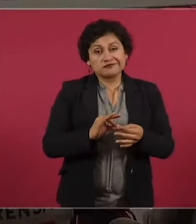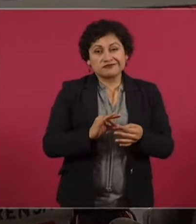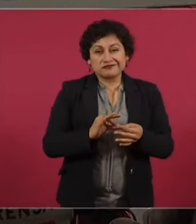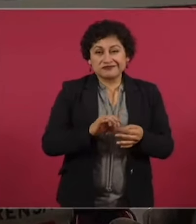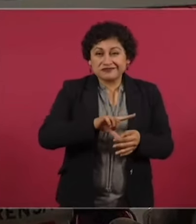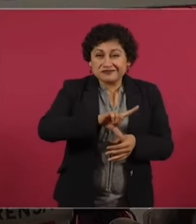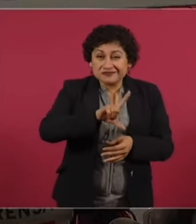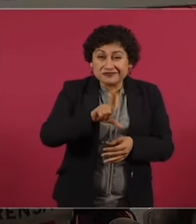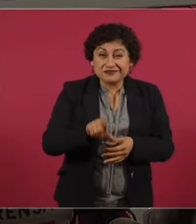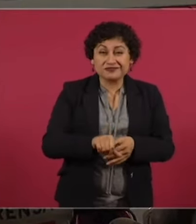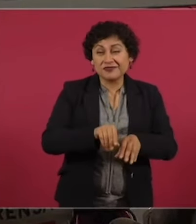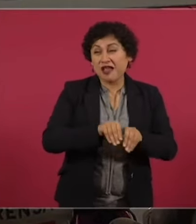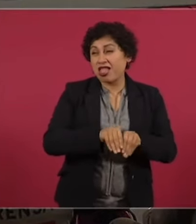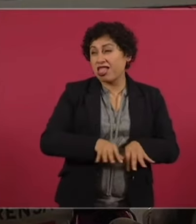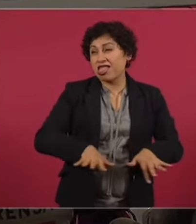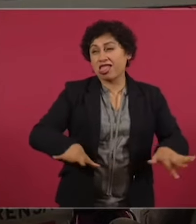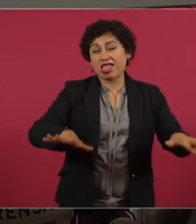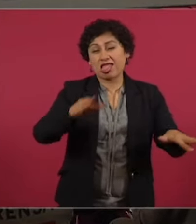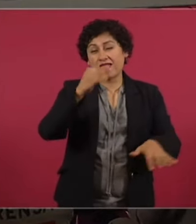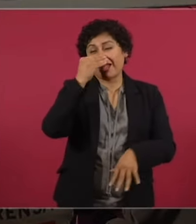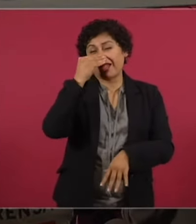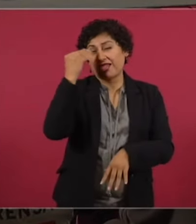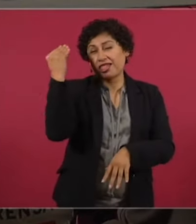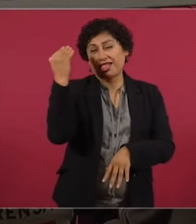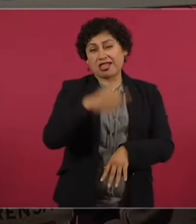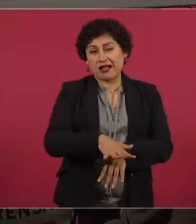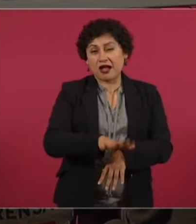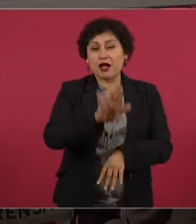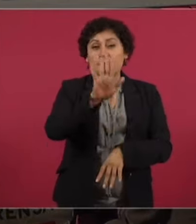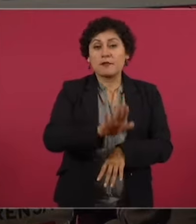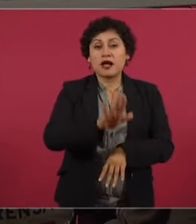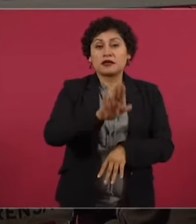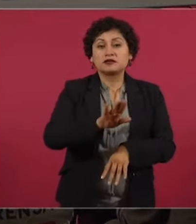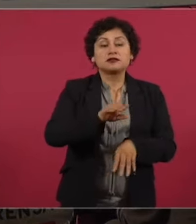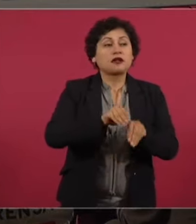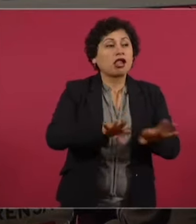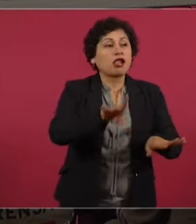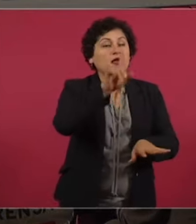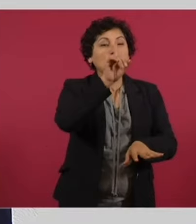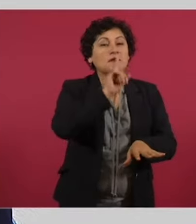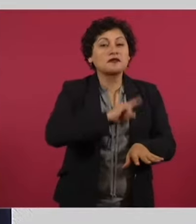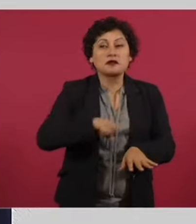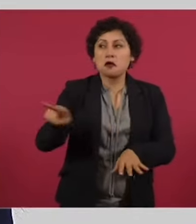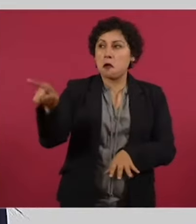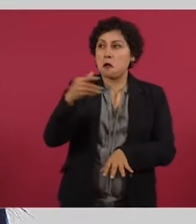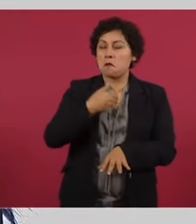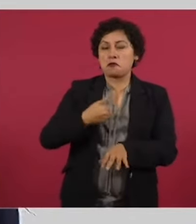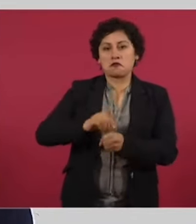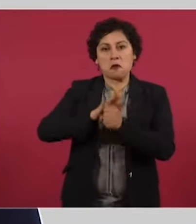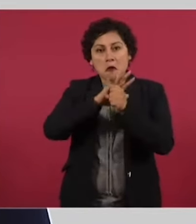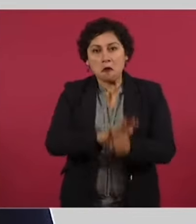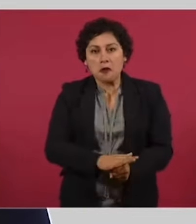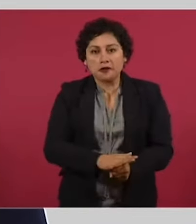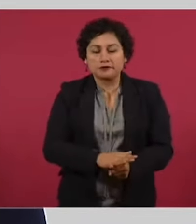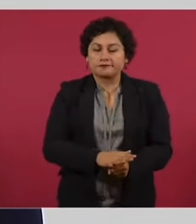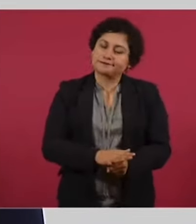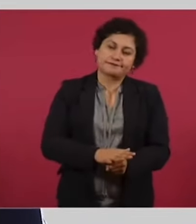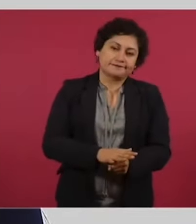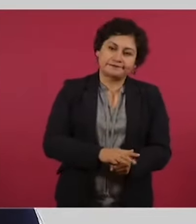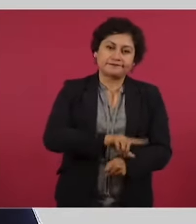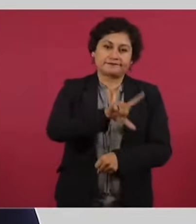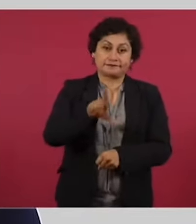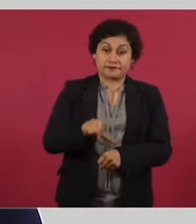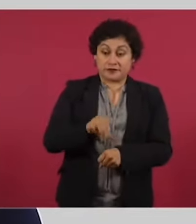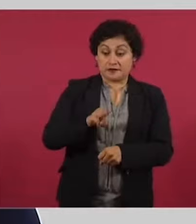mentiras sobre una supuesta censura contra la periodista. Milenio, horas más tarde de este